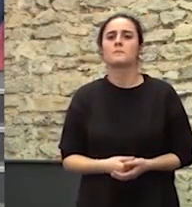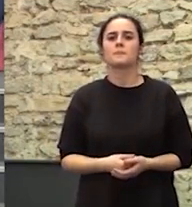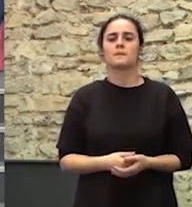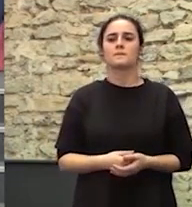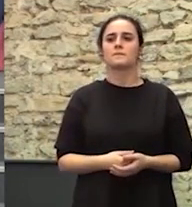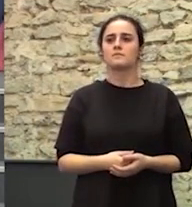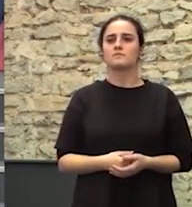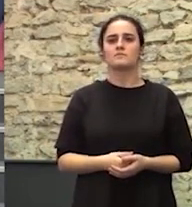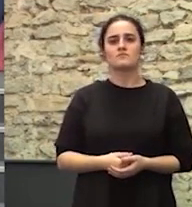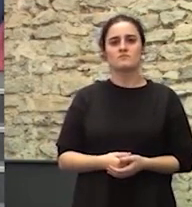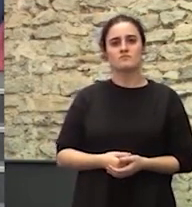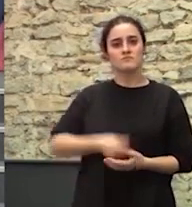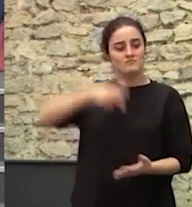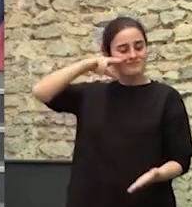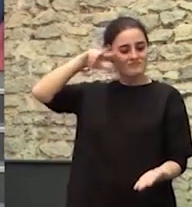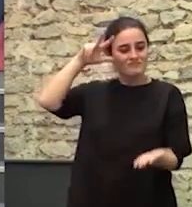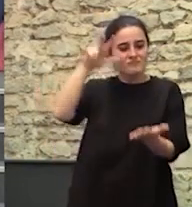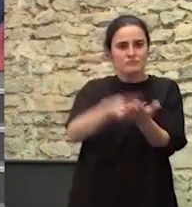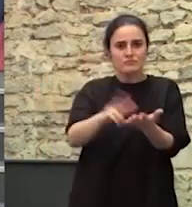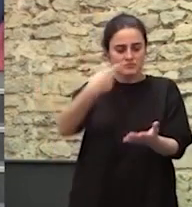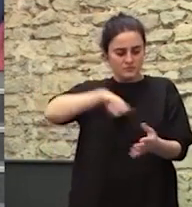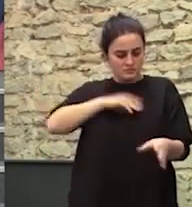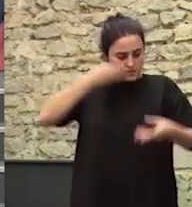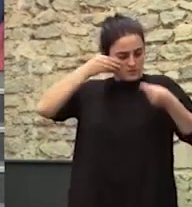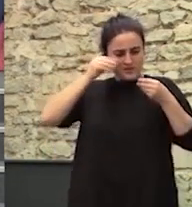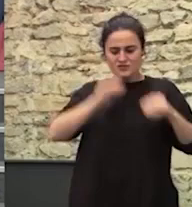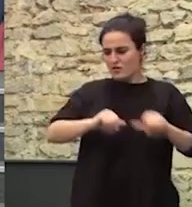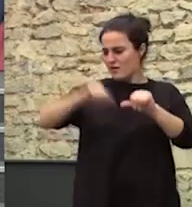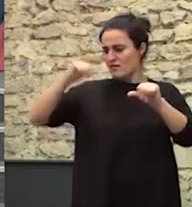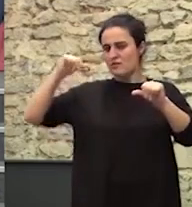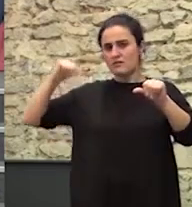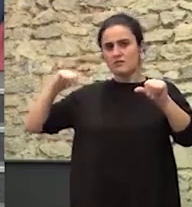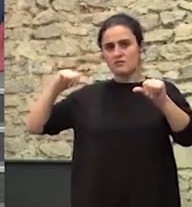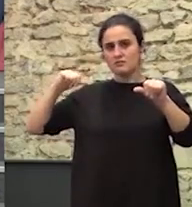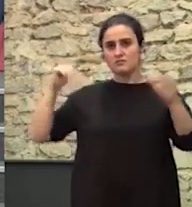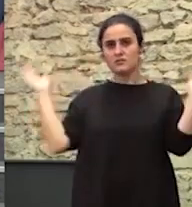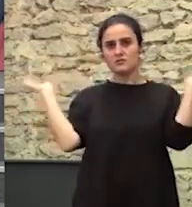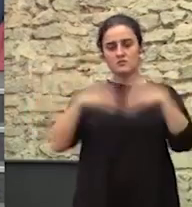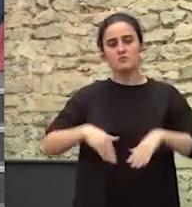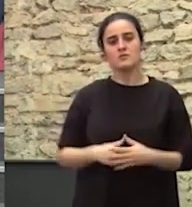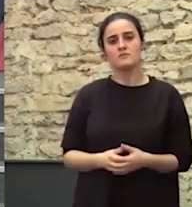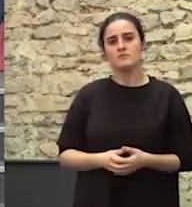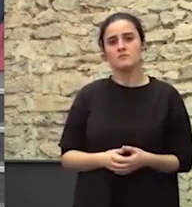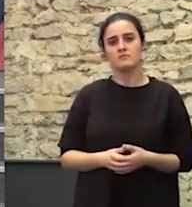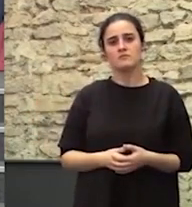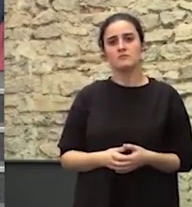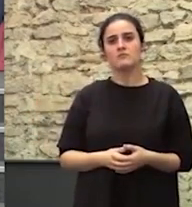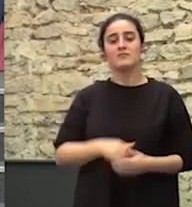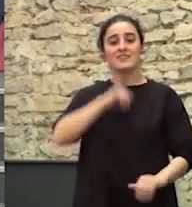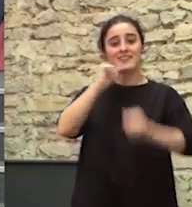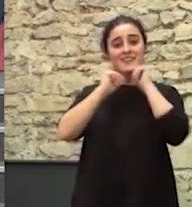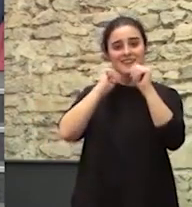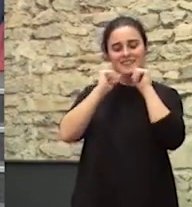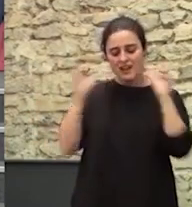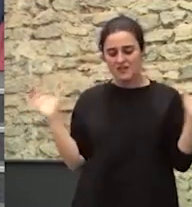El reconocimiento A nuestra historia No existe La historia del pueblo